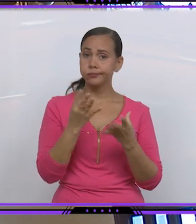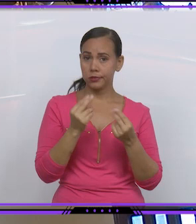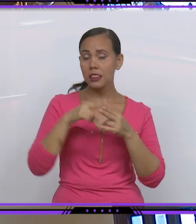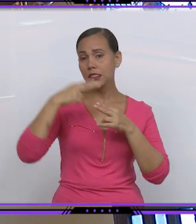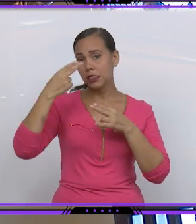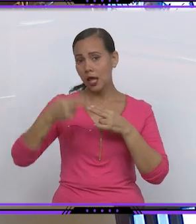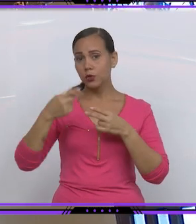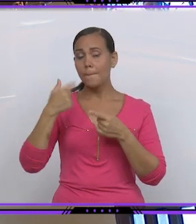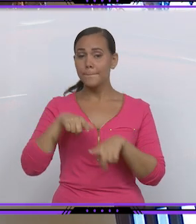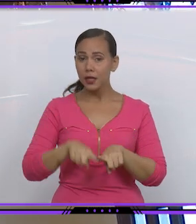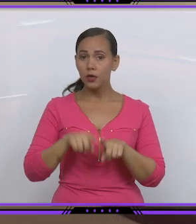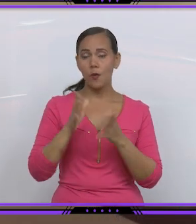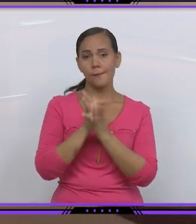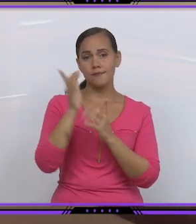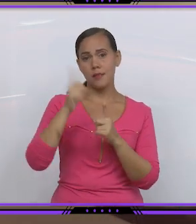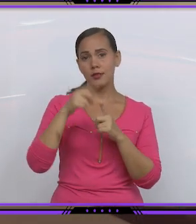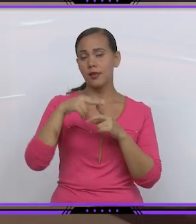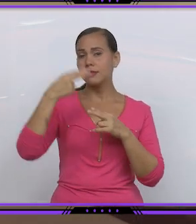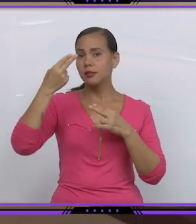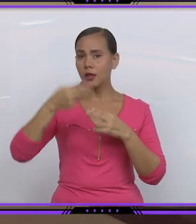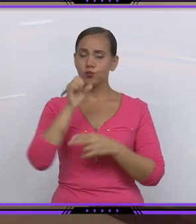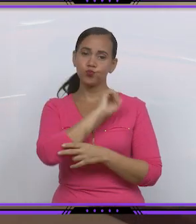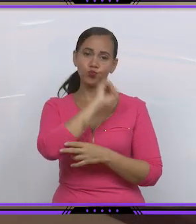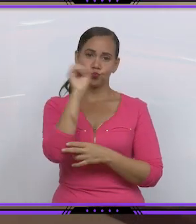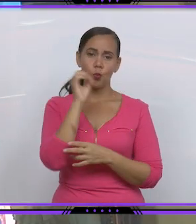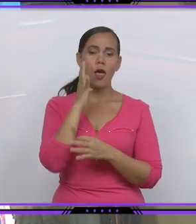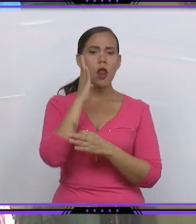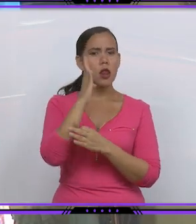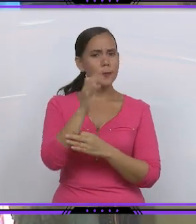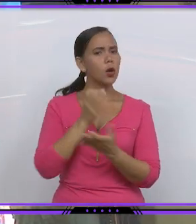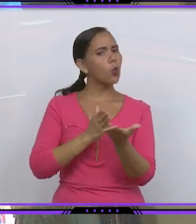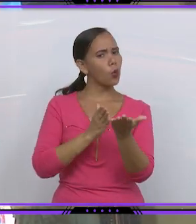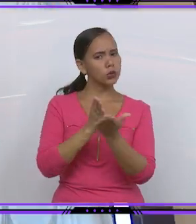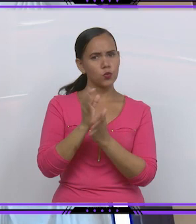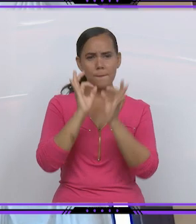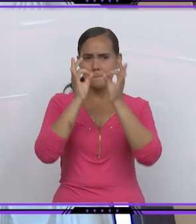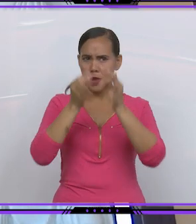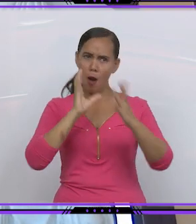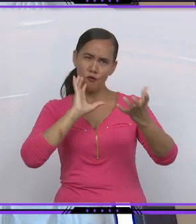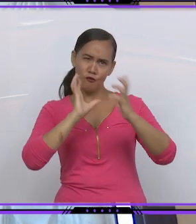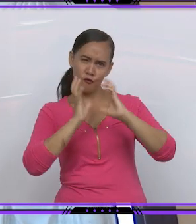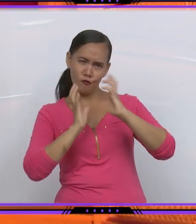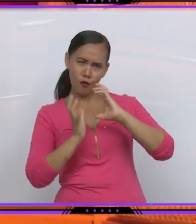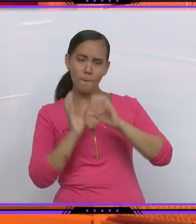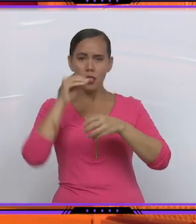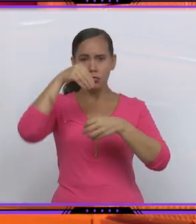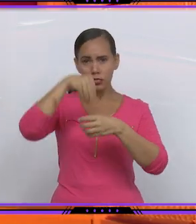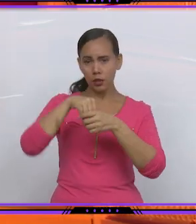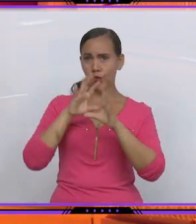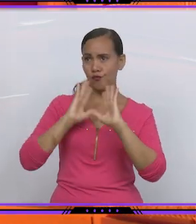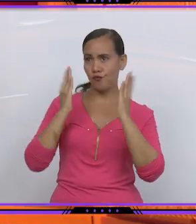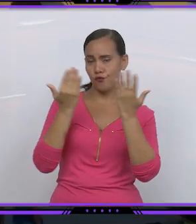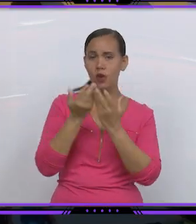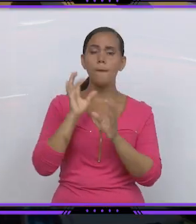el Coliseo Matancero destaca porque hasta la actualidad respeta estrictamente su arquitectura su diseño interior y su telón